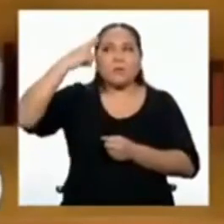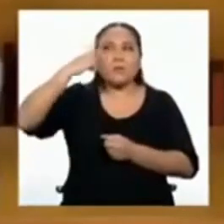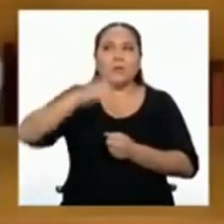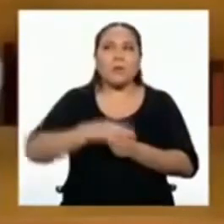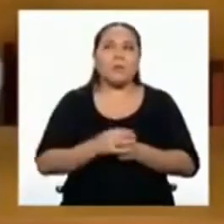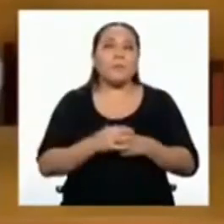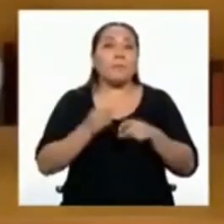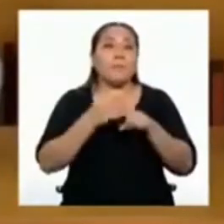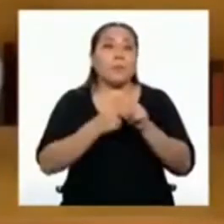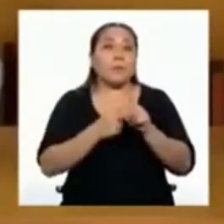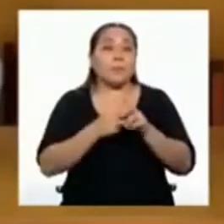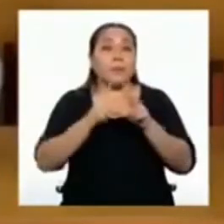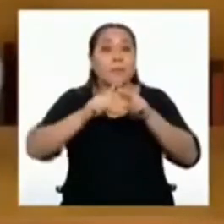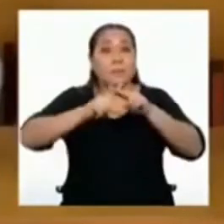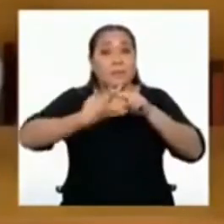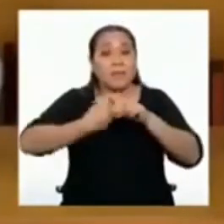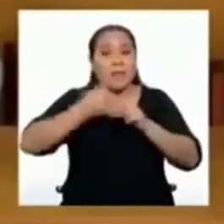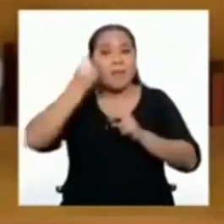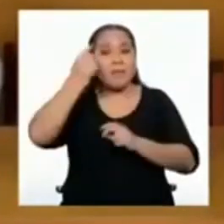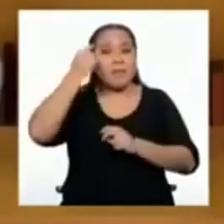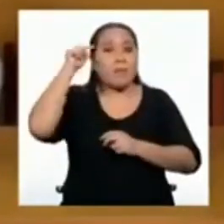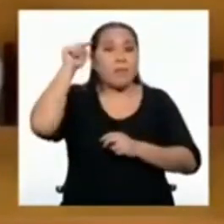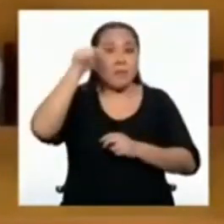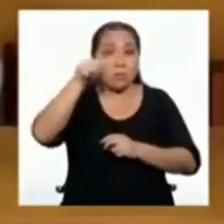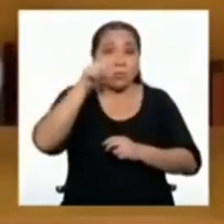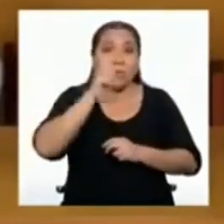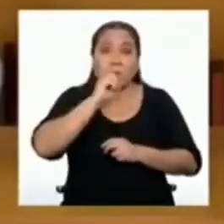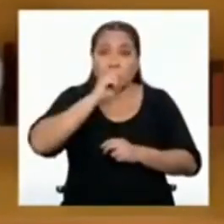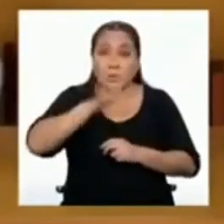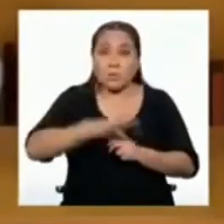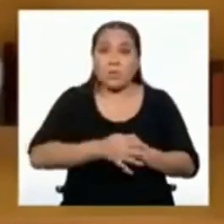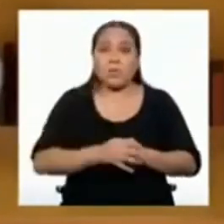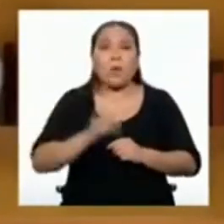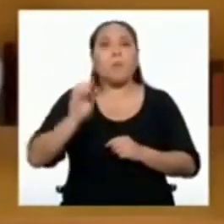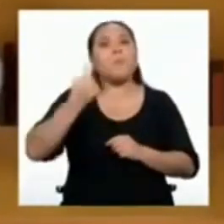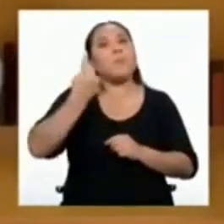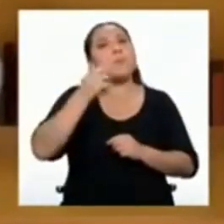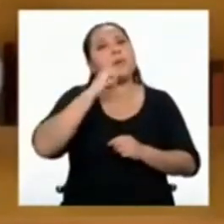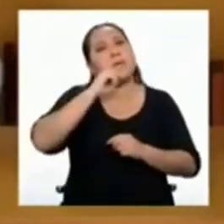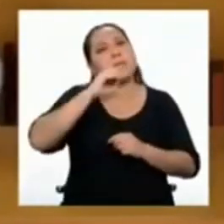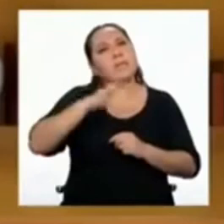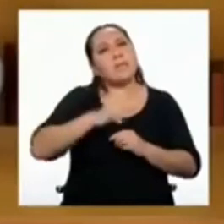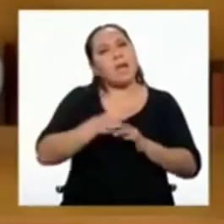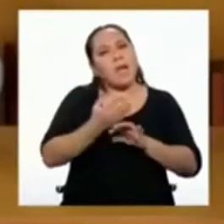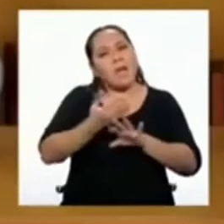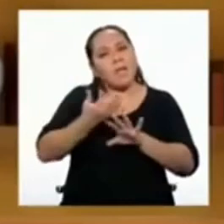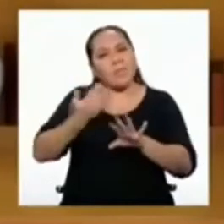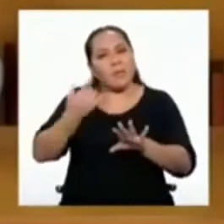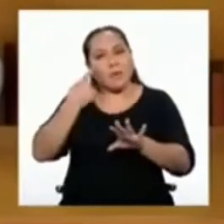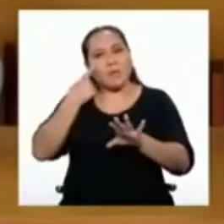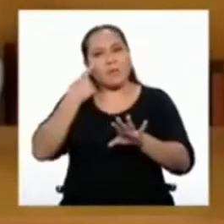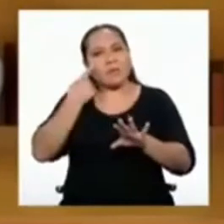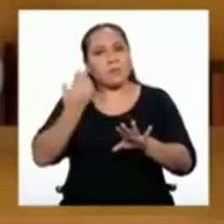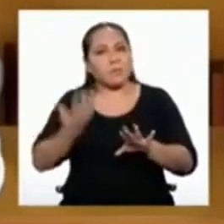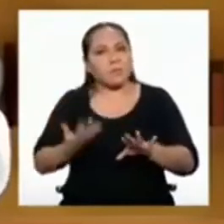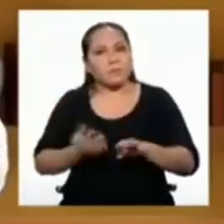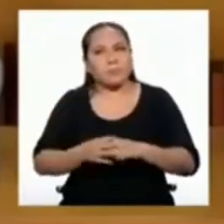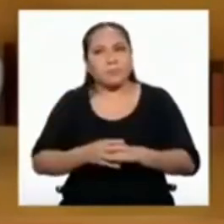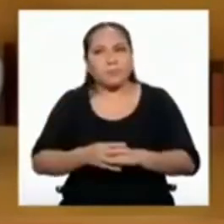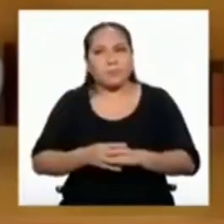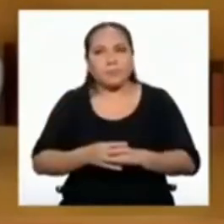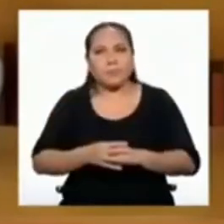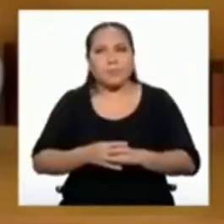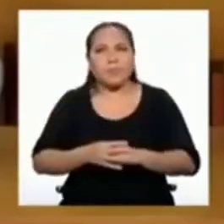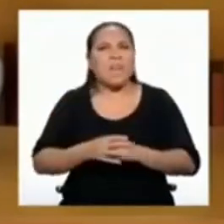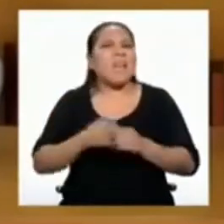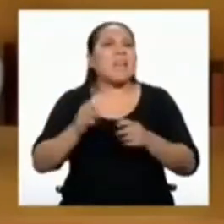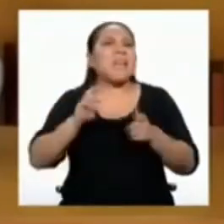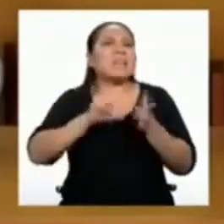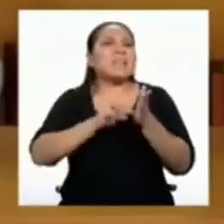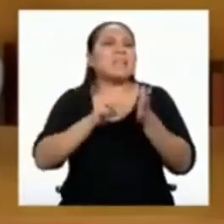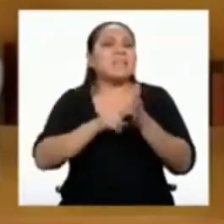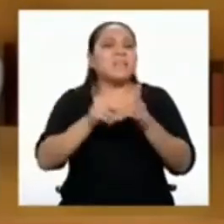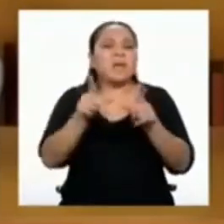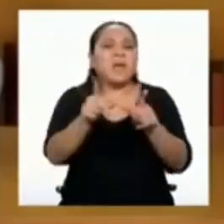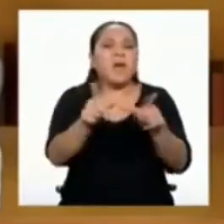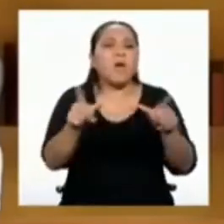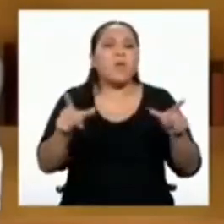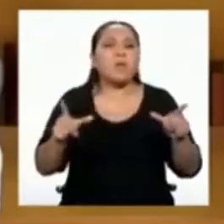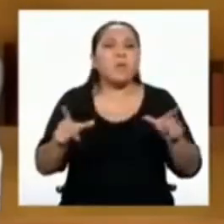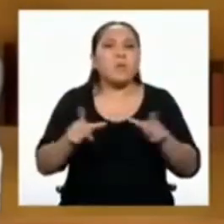para empezar a entender eso que mencionas, lo primero que tenemos que conocer es ¿Qué es el espacio público?